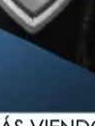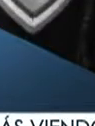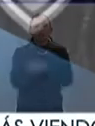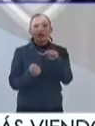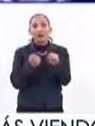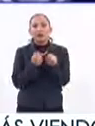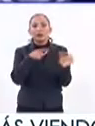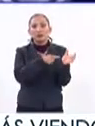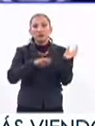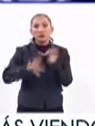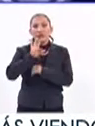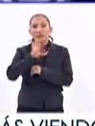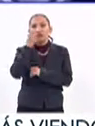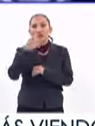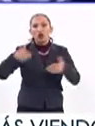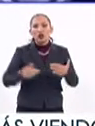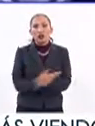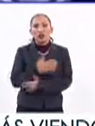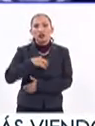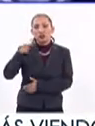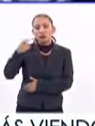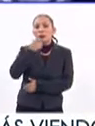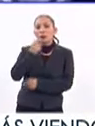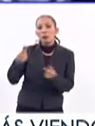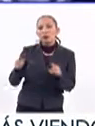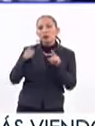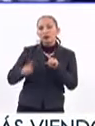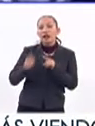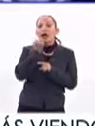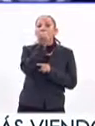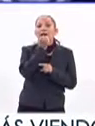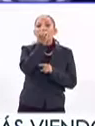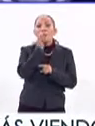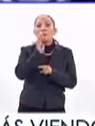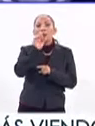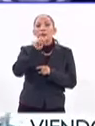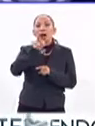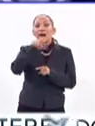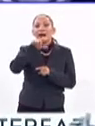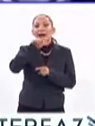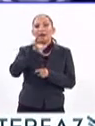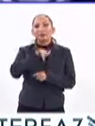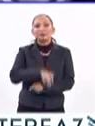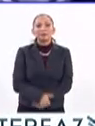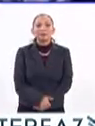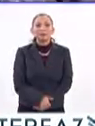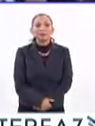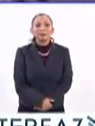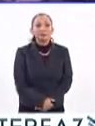En 1945 nació el músico jamaiquino Bob Marley.